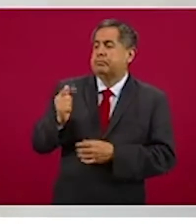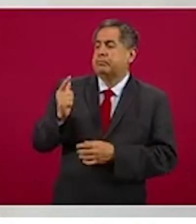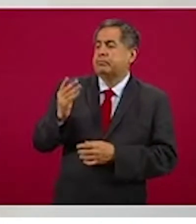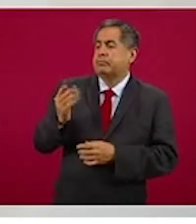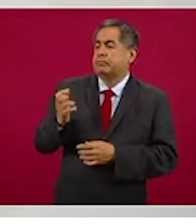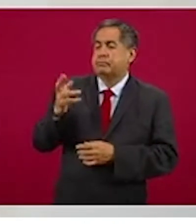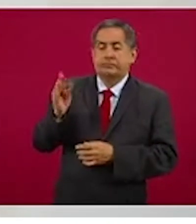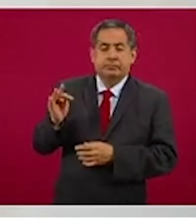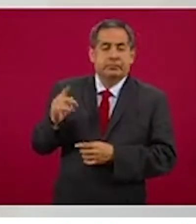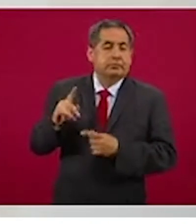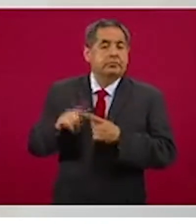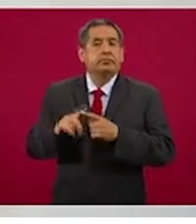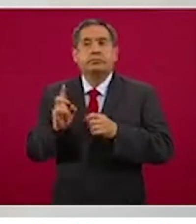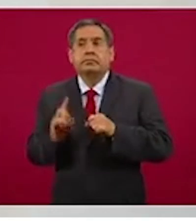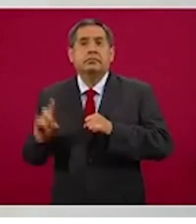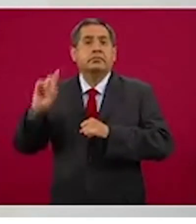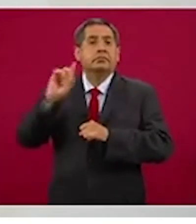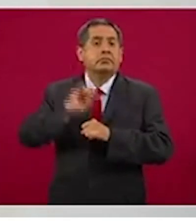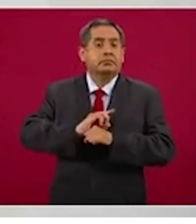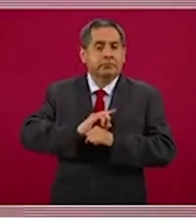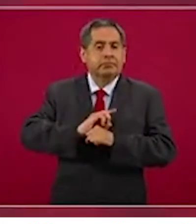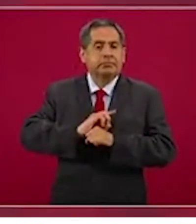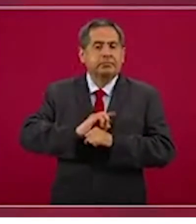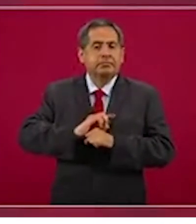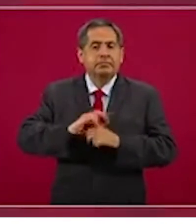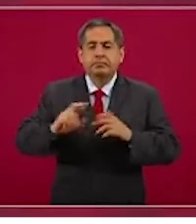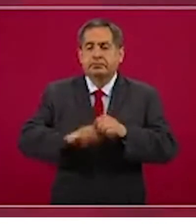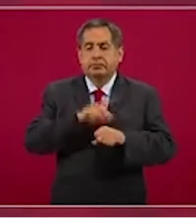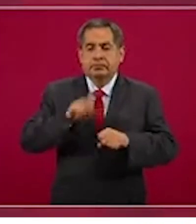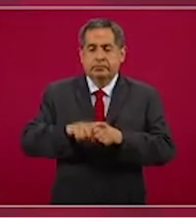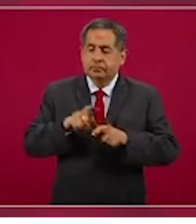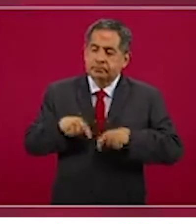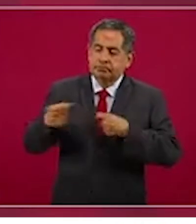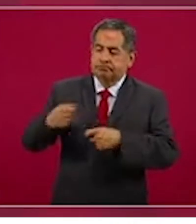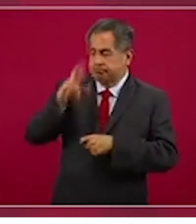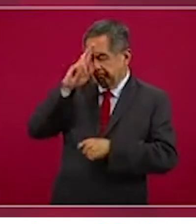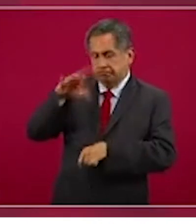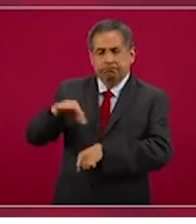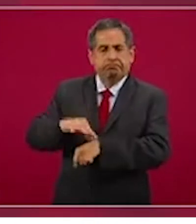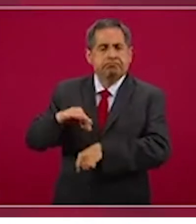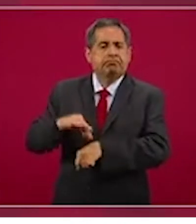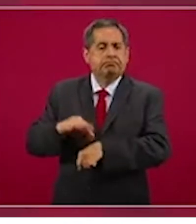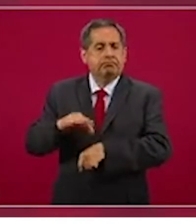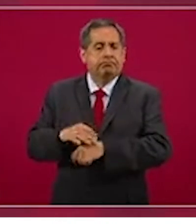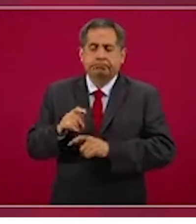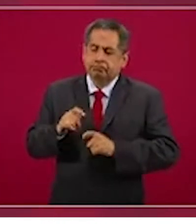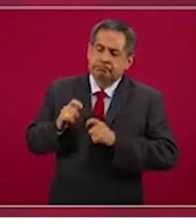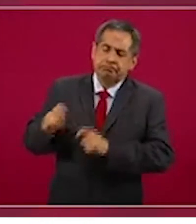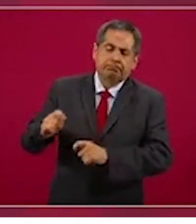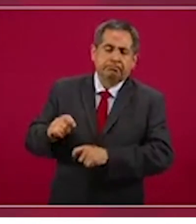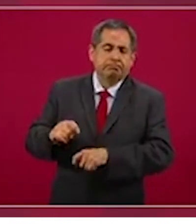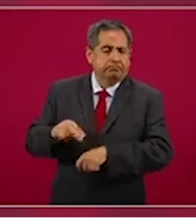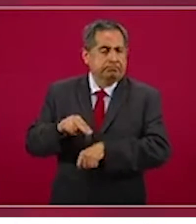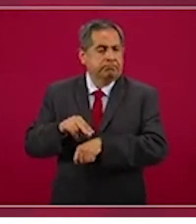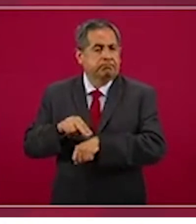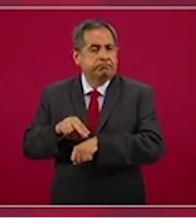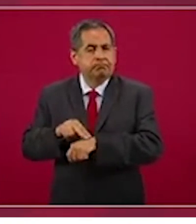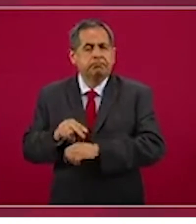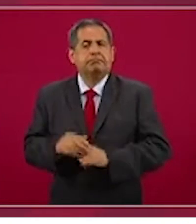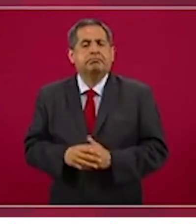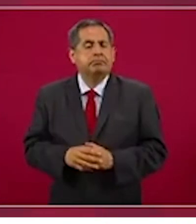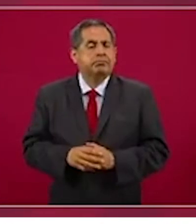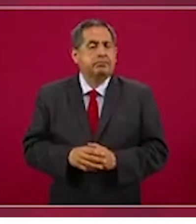Día Nacional del Médico, cobran una singular importancia. Porque hoy festejamos